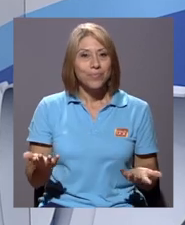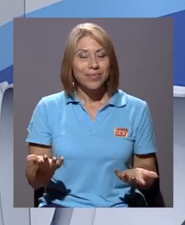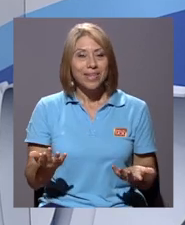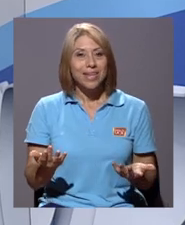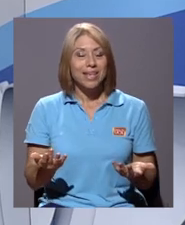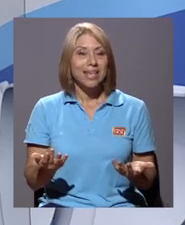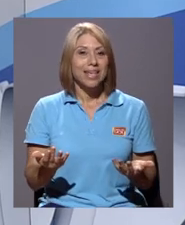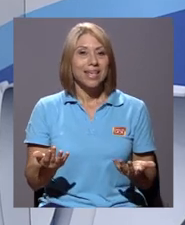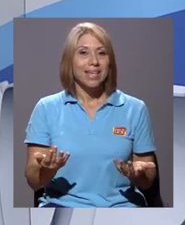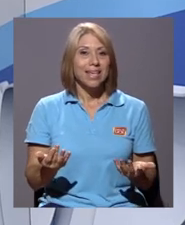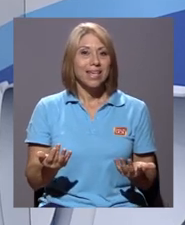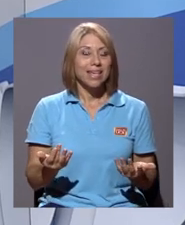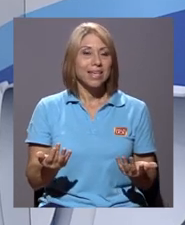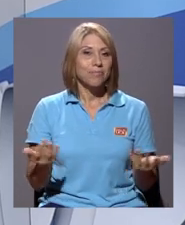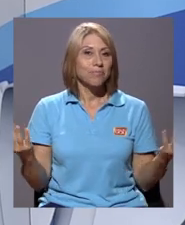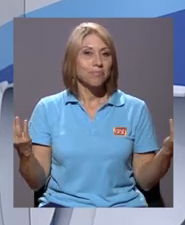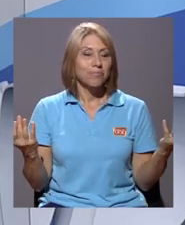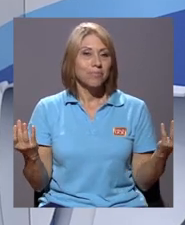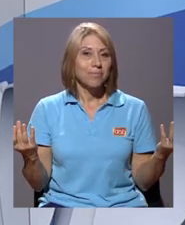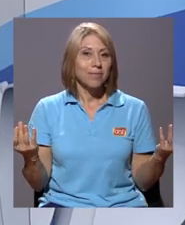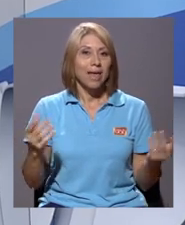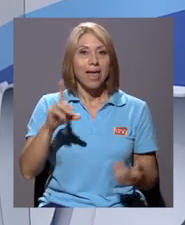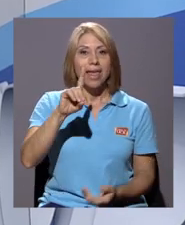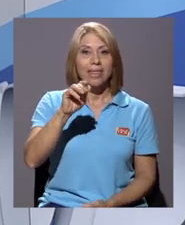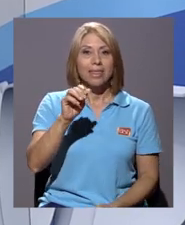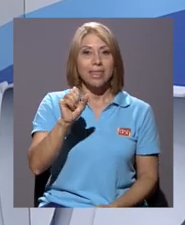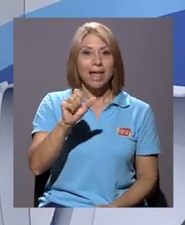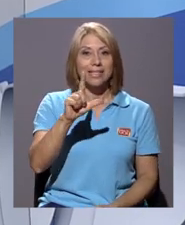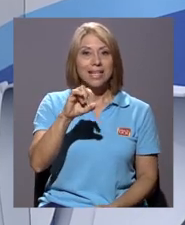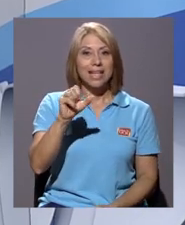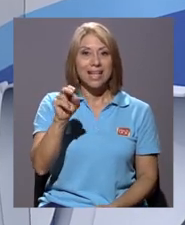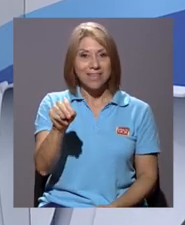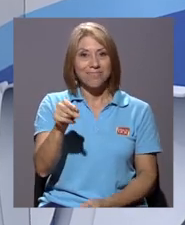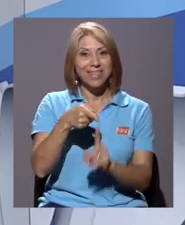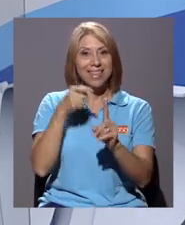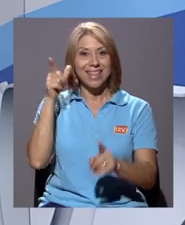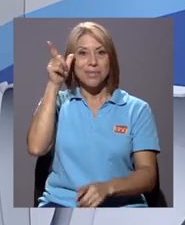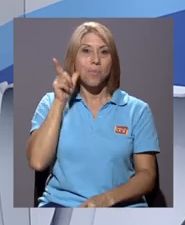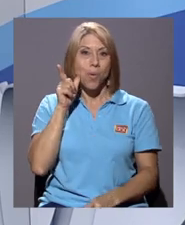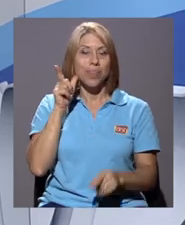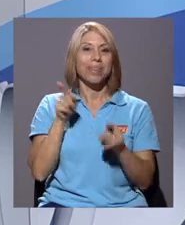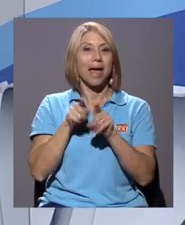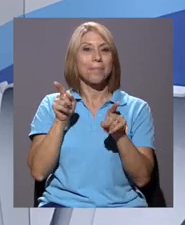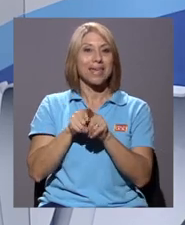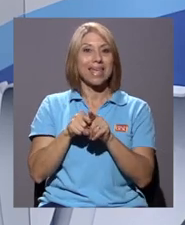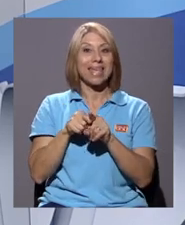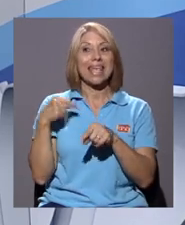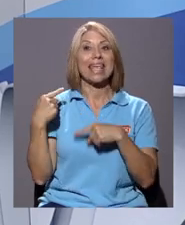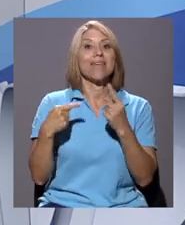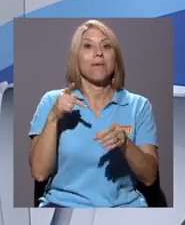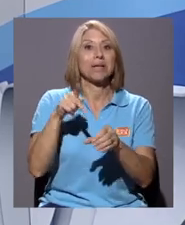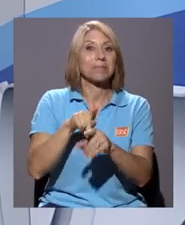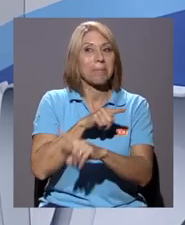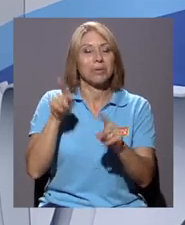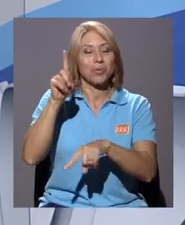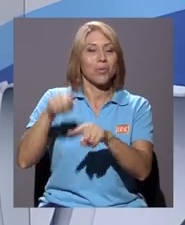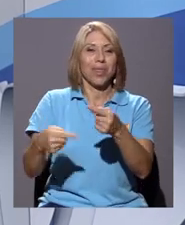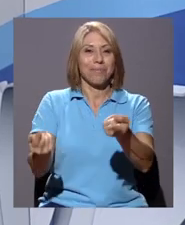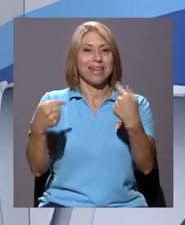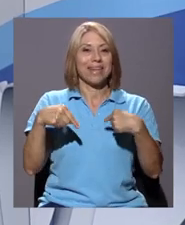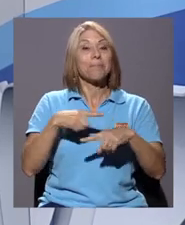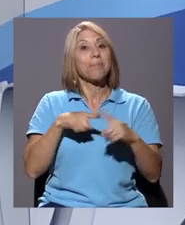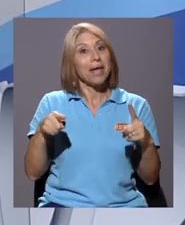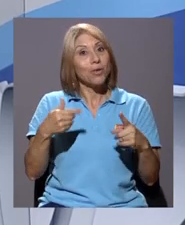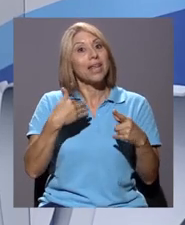Y tenemos, bueno, Danzlim de Limón, también iba a participar, pero no van a poder venir. Pero sí teníamos todo